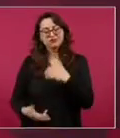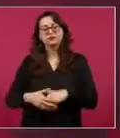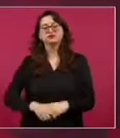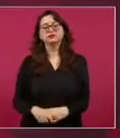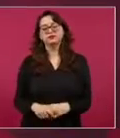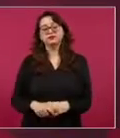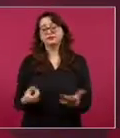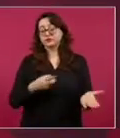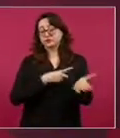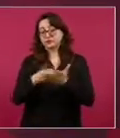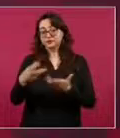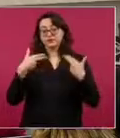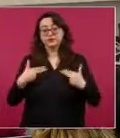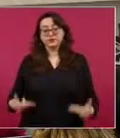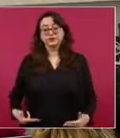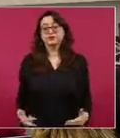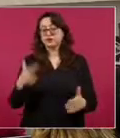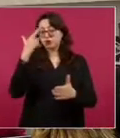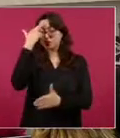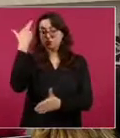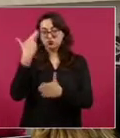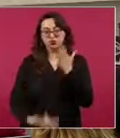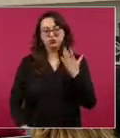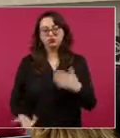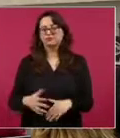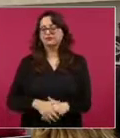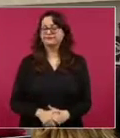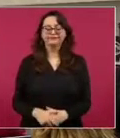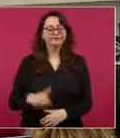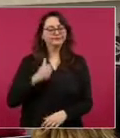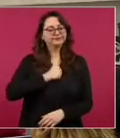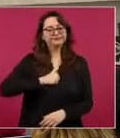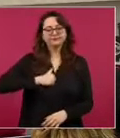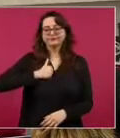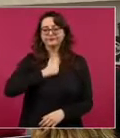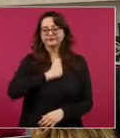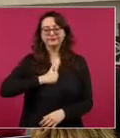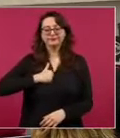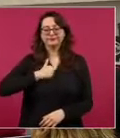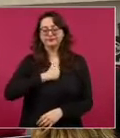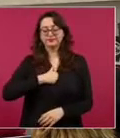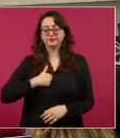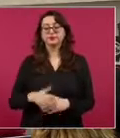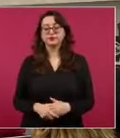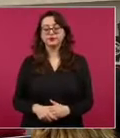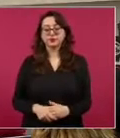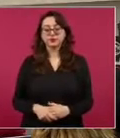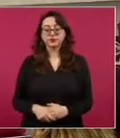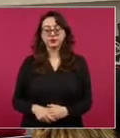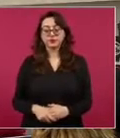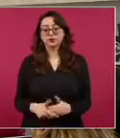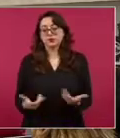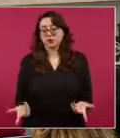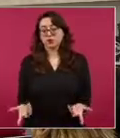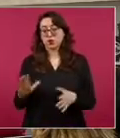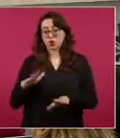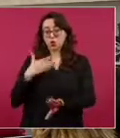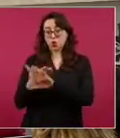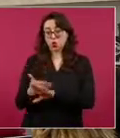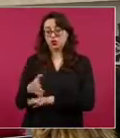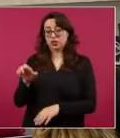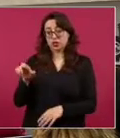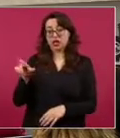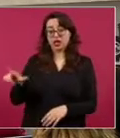que es muy lamentable lo que sucedió con él y luego la